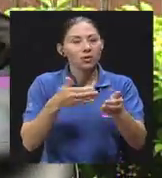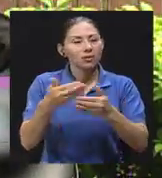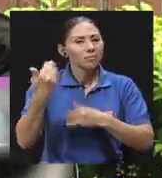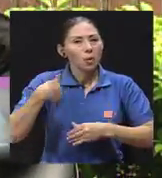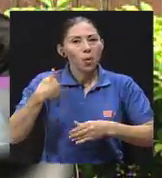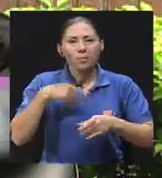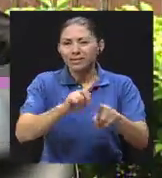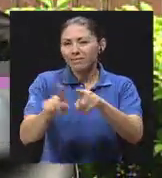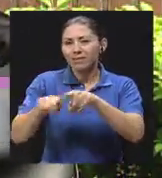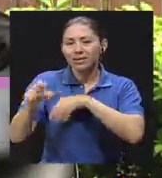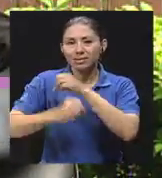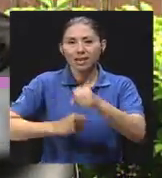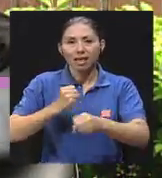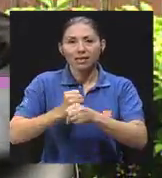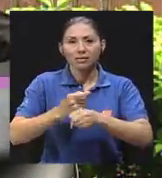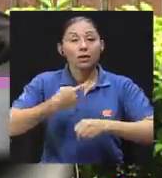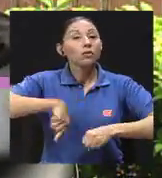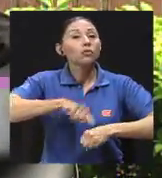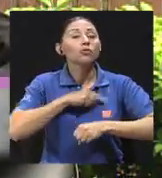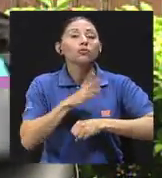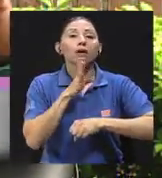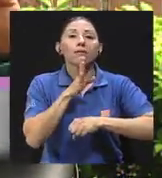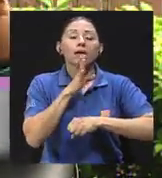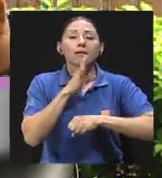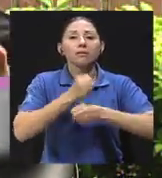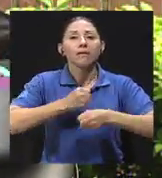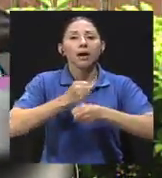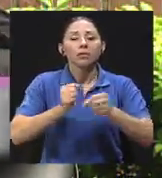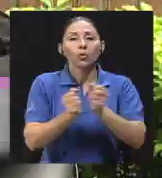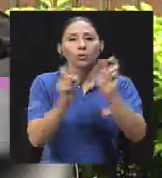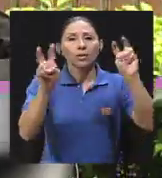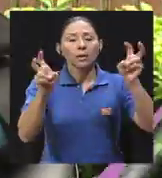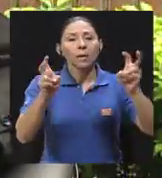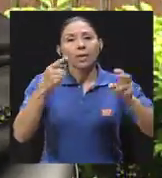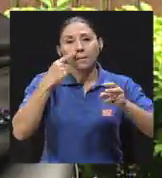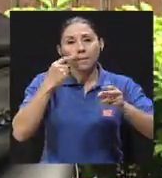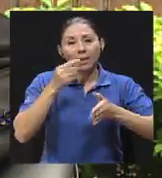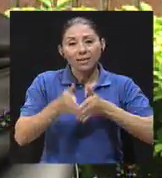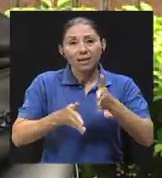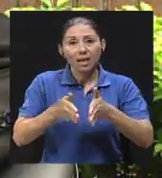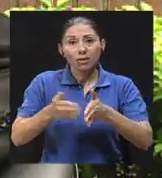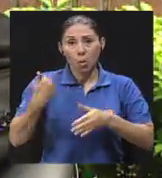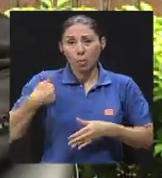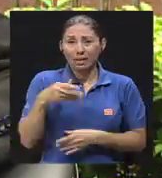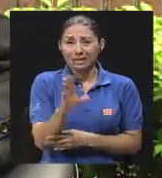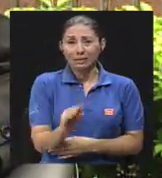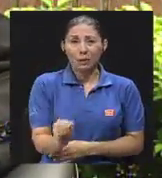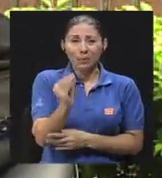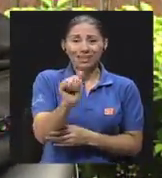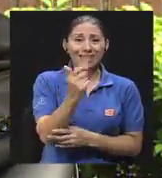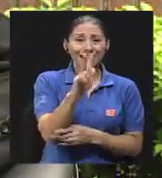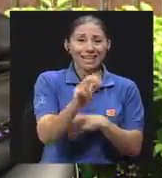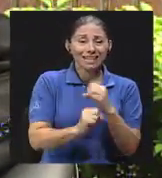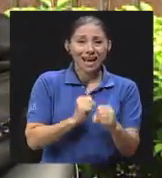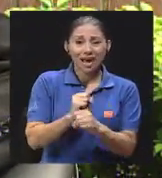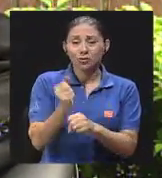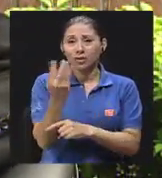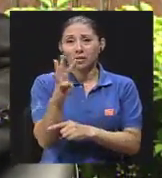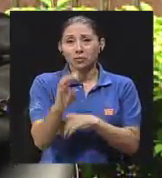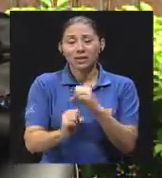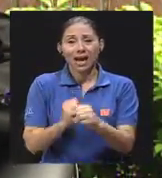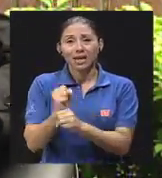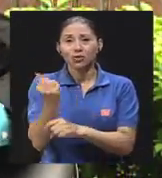por ejemplo, paternidad en muchachos padres de 13, 14, 15 años, en el Calderón Guardia.